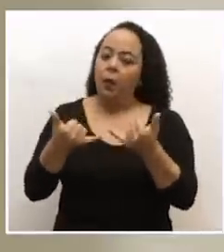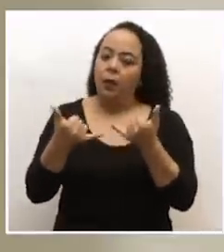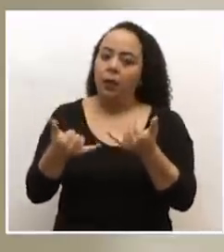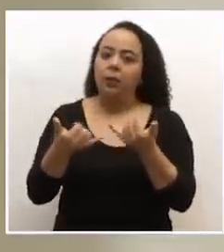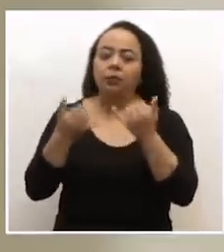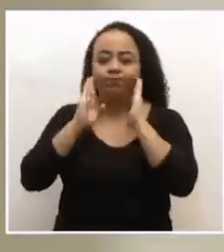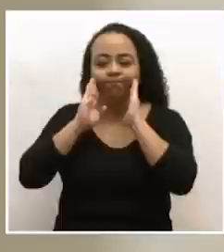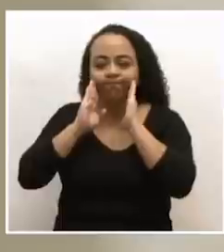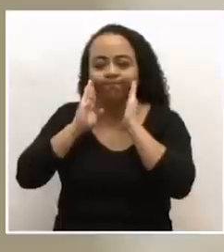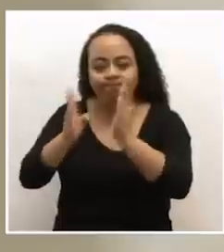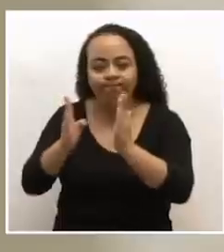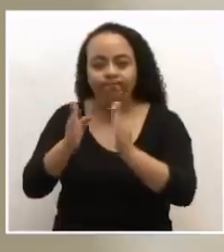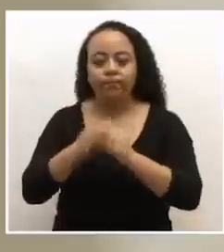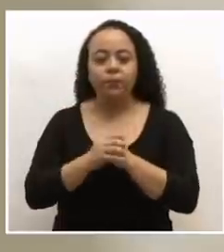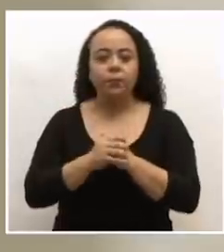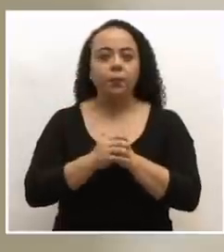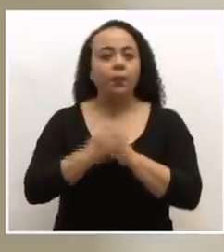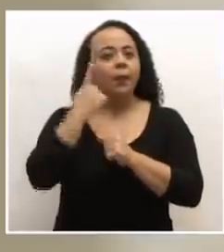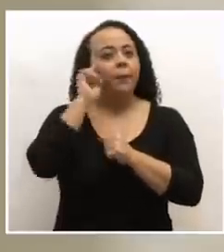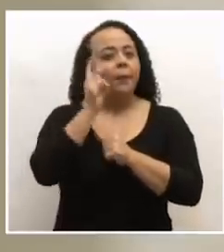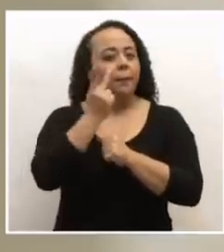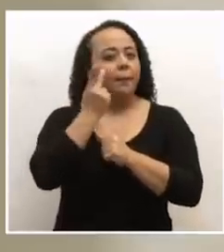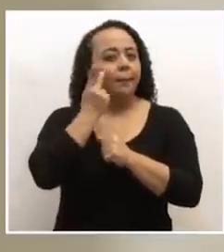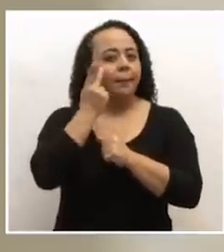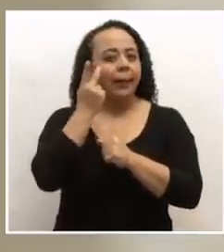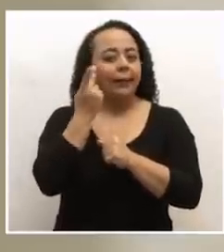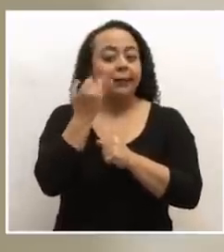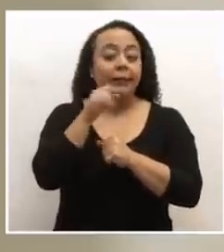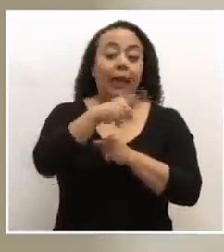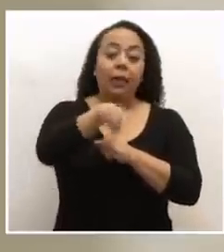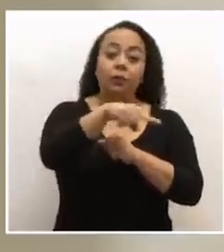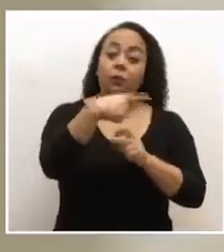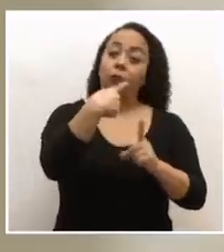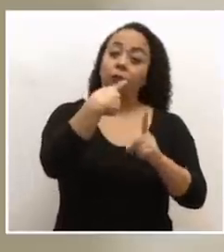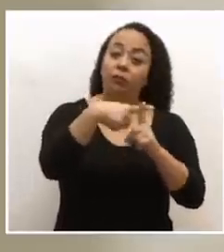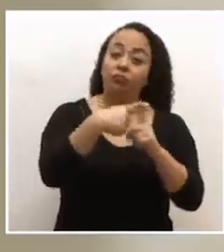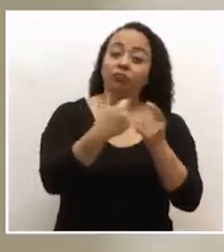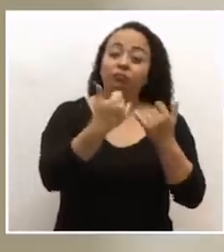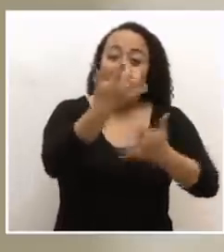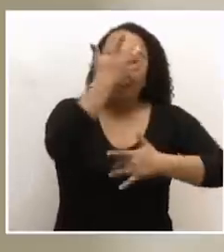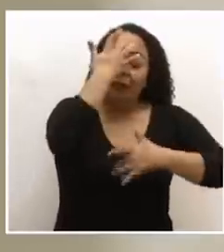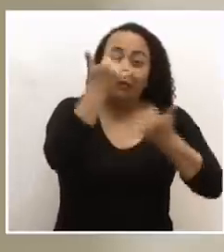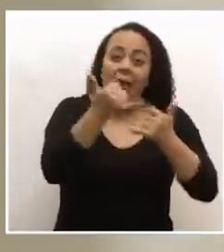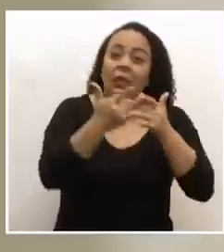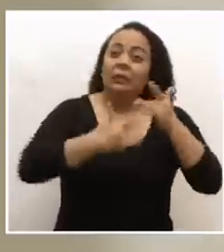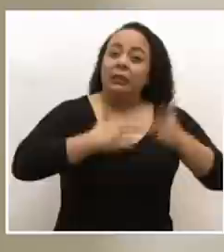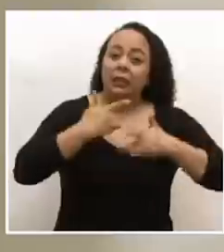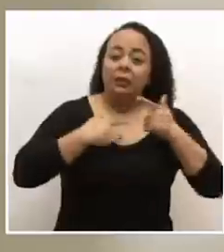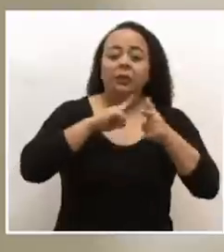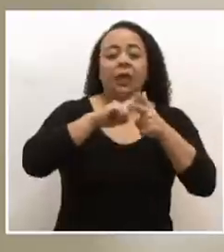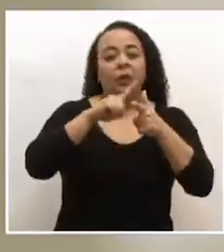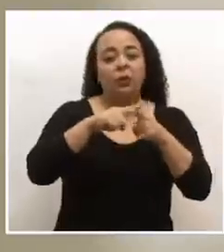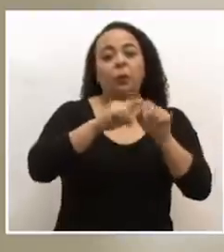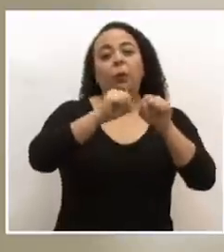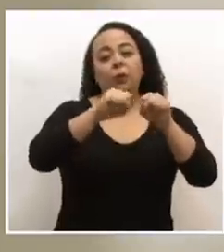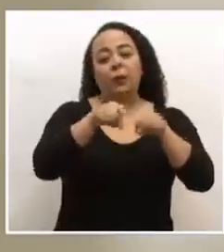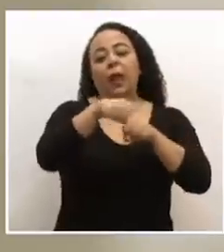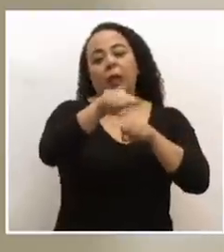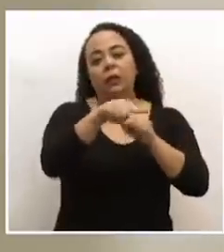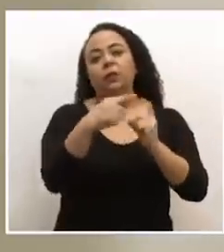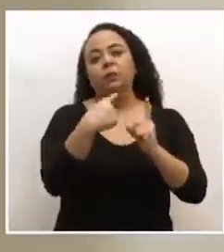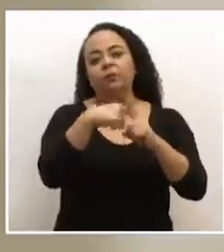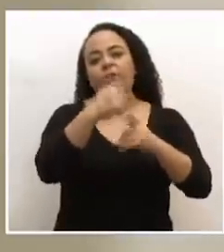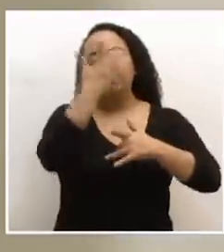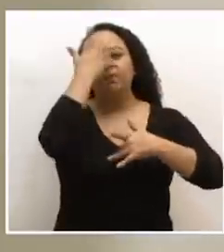ya abordados para ver justamente si son positivos, pues ya con síntomas hay una alta probabilidad de que den positivos.